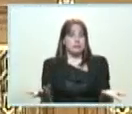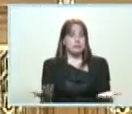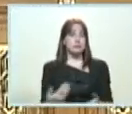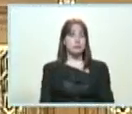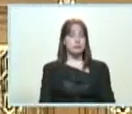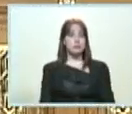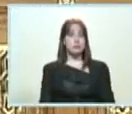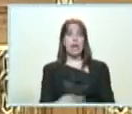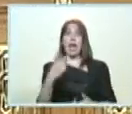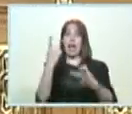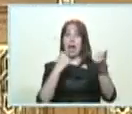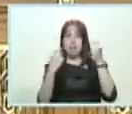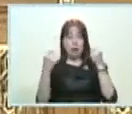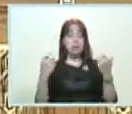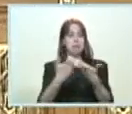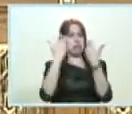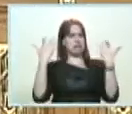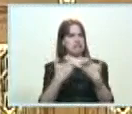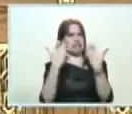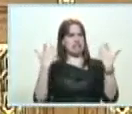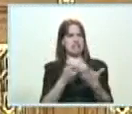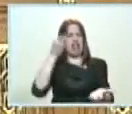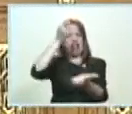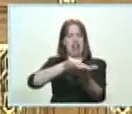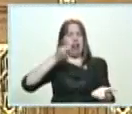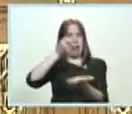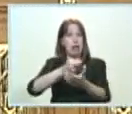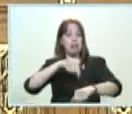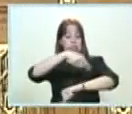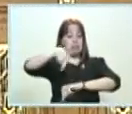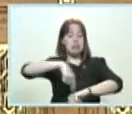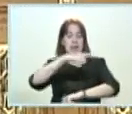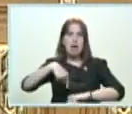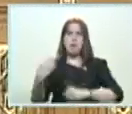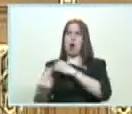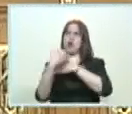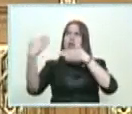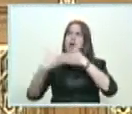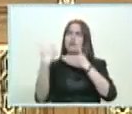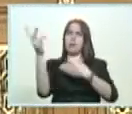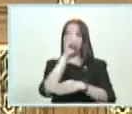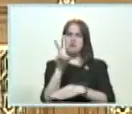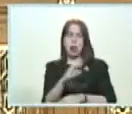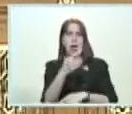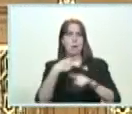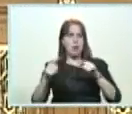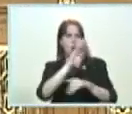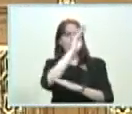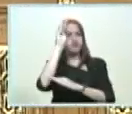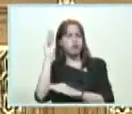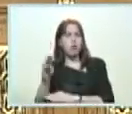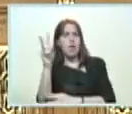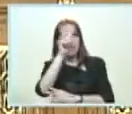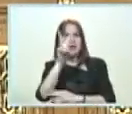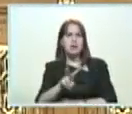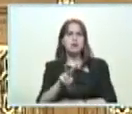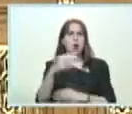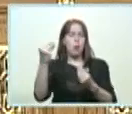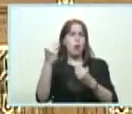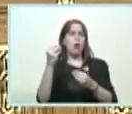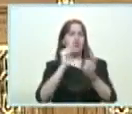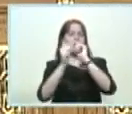Hay plata para la guerra. Hay tiempo para meterse con Venezuela, pero no para proteger a la juventud deportista de Colombia.